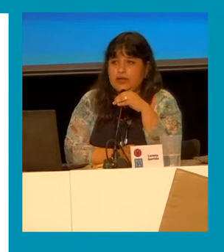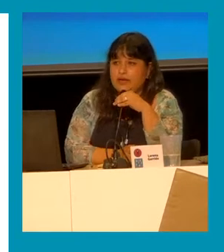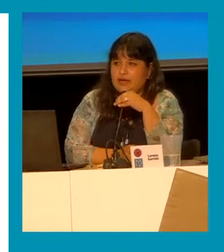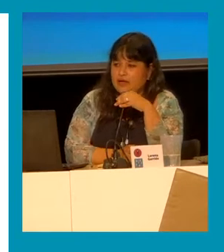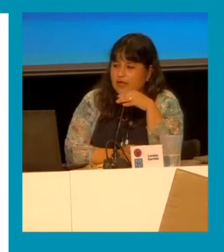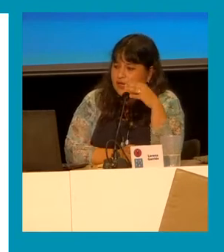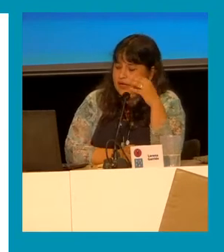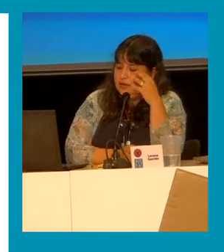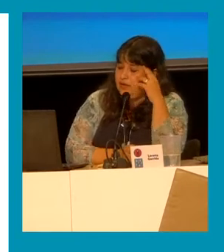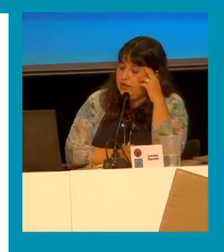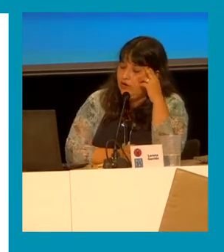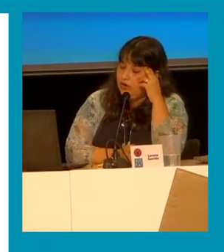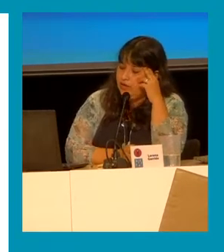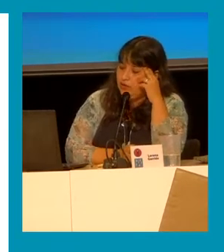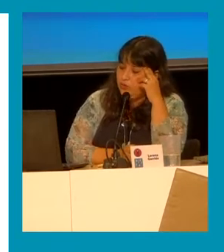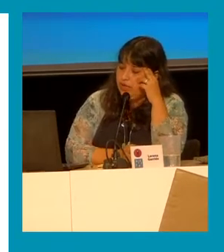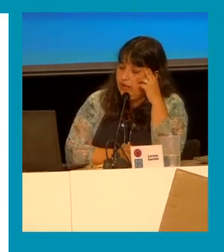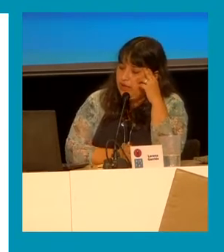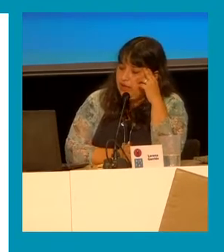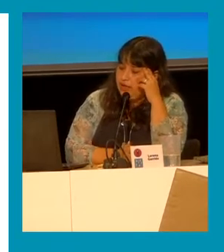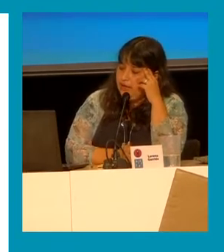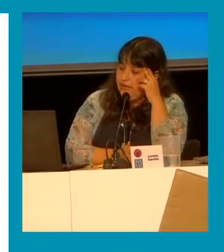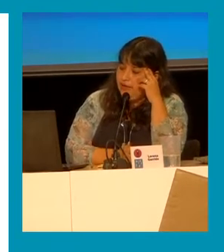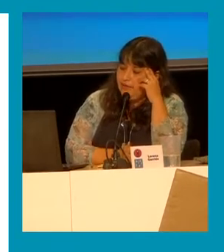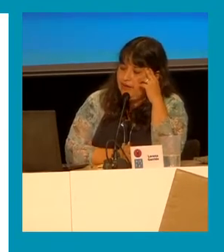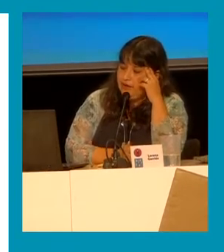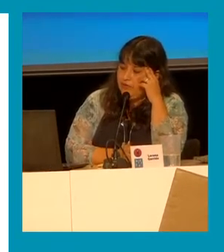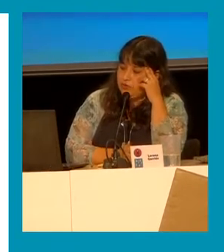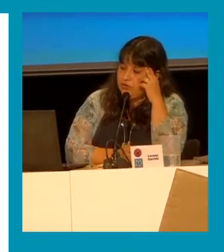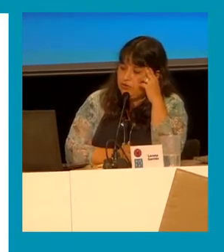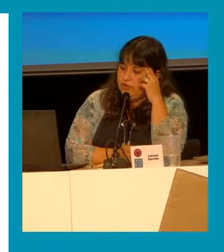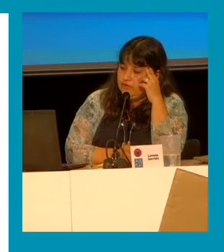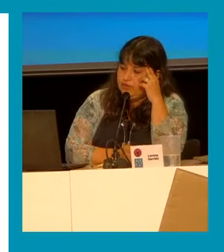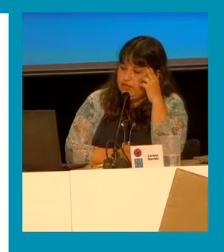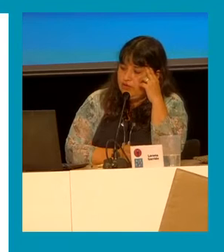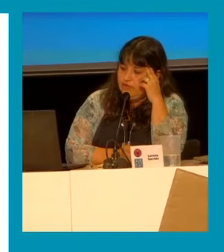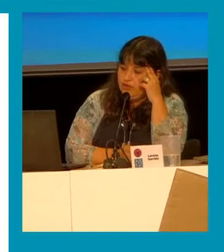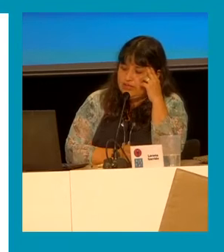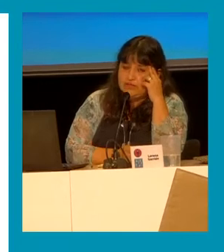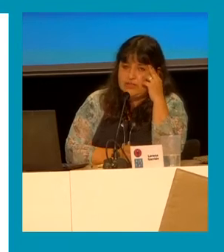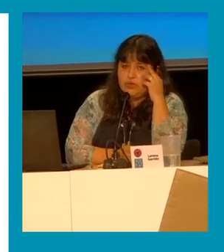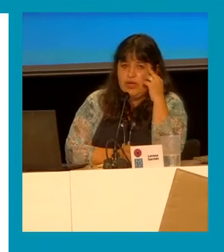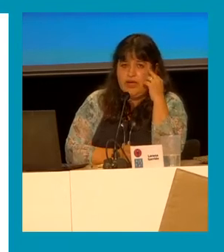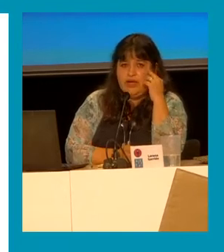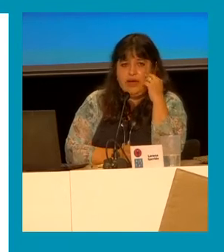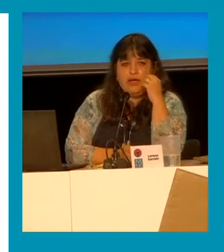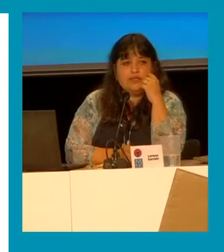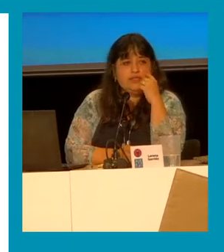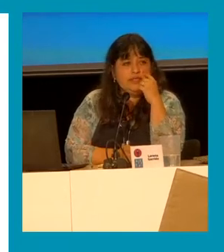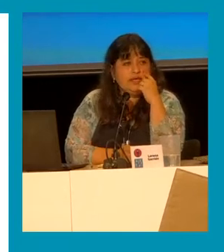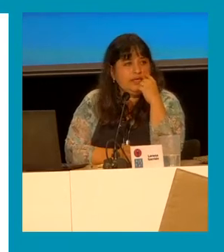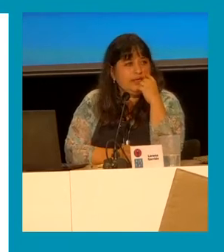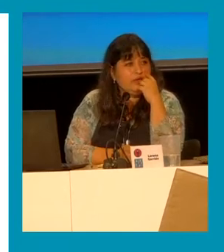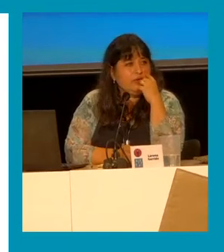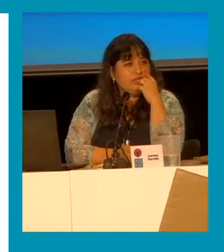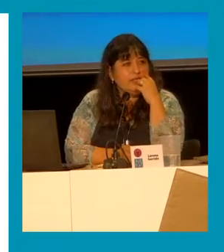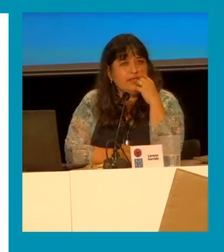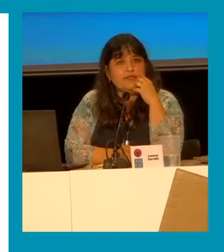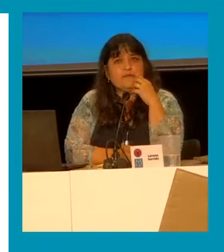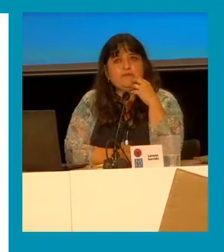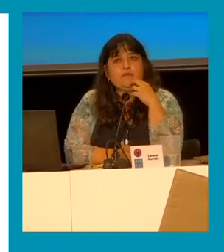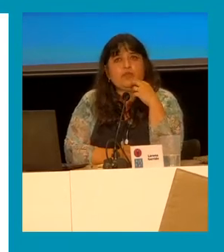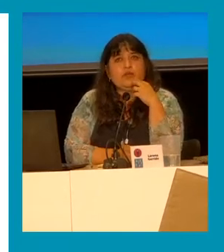hoja de ruta. Es la idea de a un suceso infantil o las violencias sexuales en las niñas, niñas y